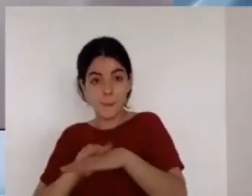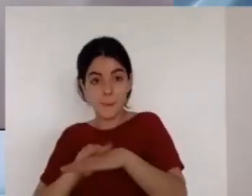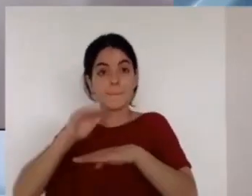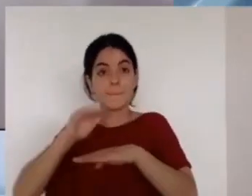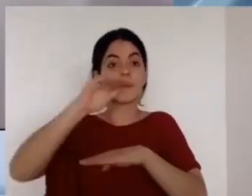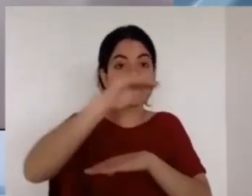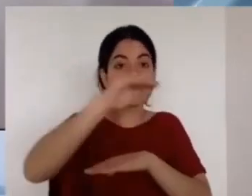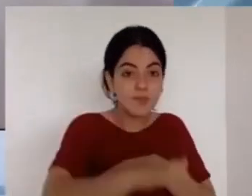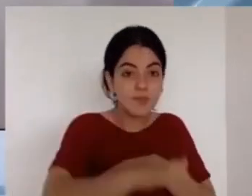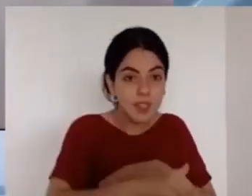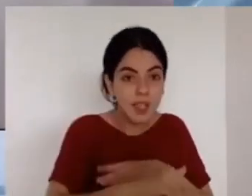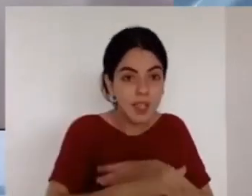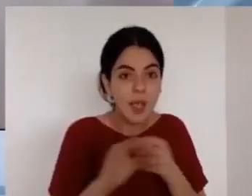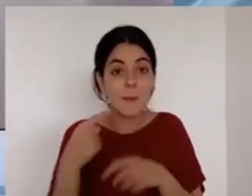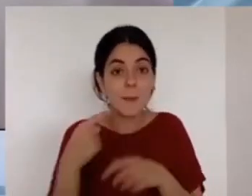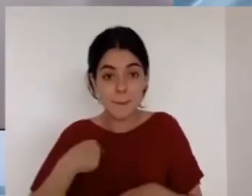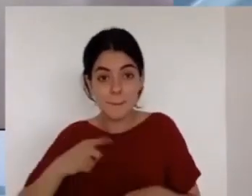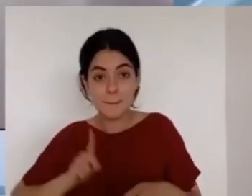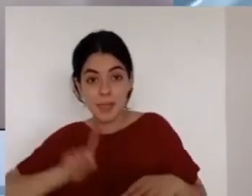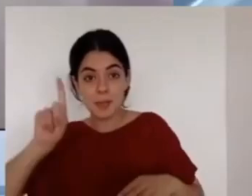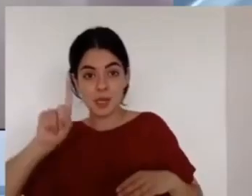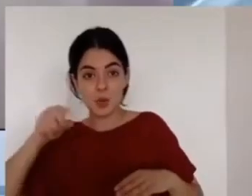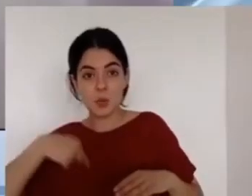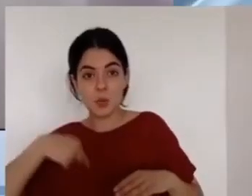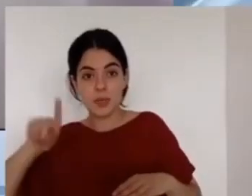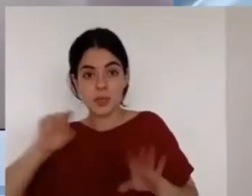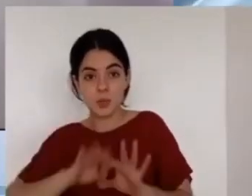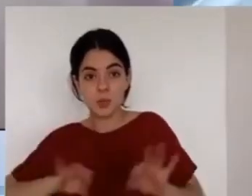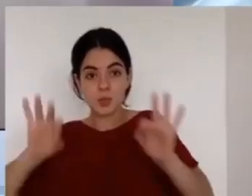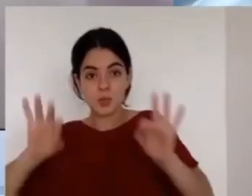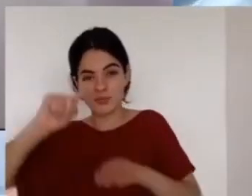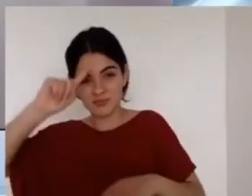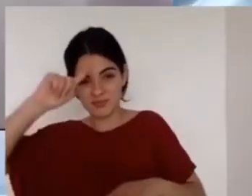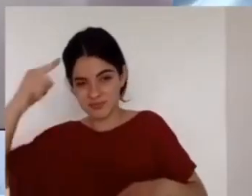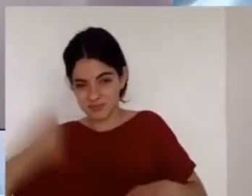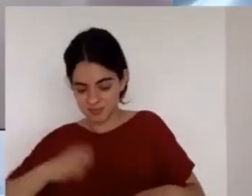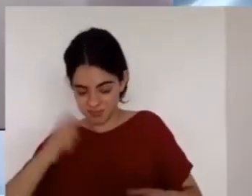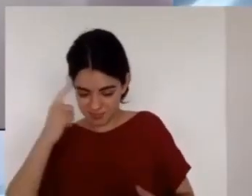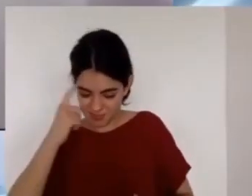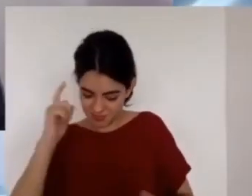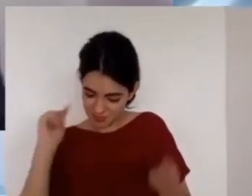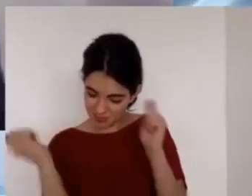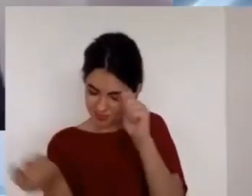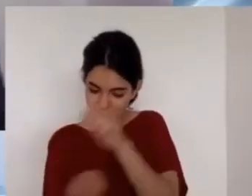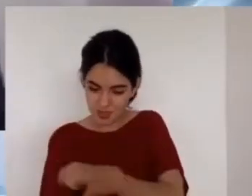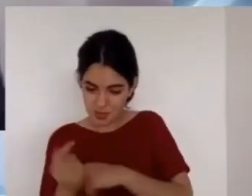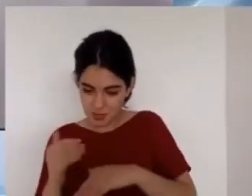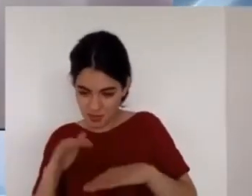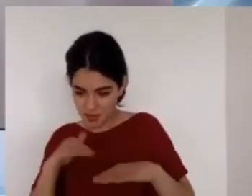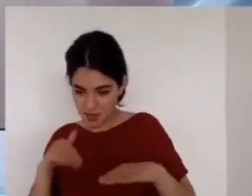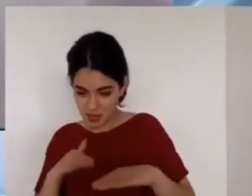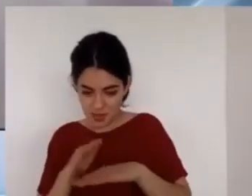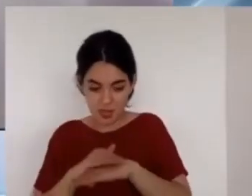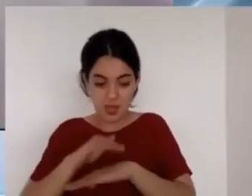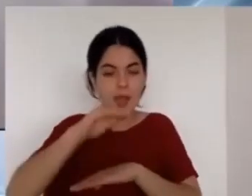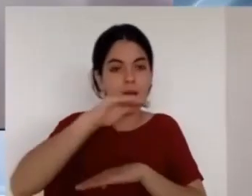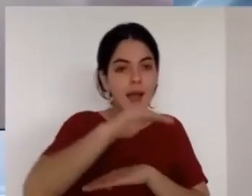dos esas dos cosas en esas dos cosas podemos mejorar